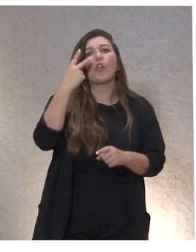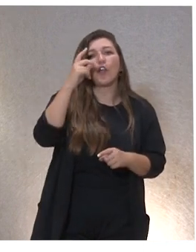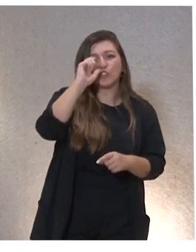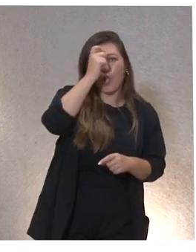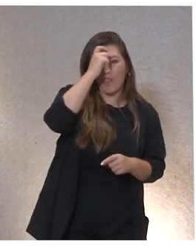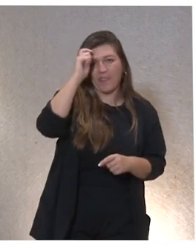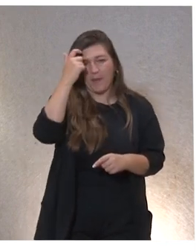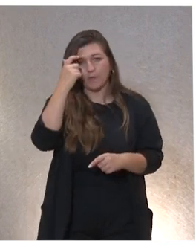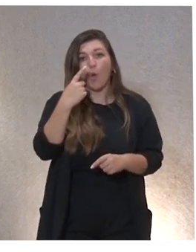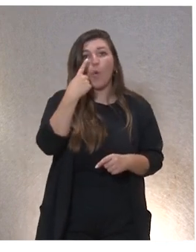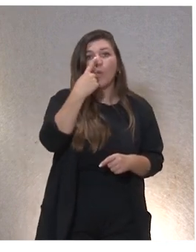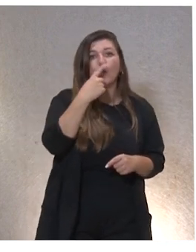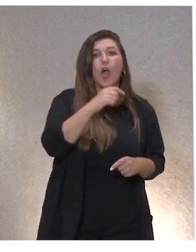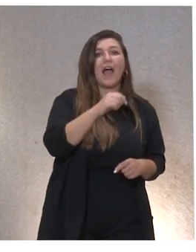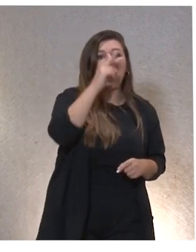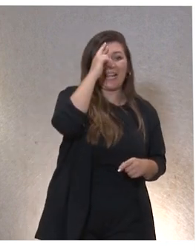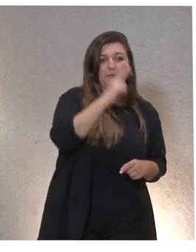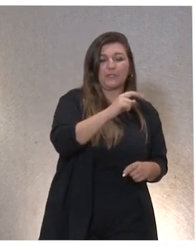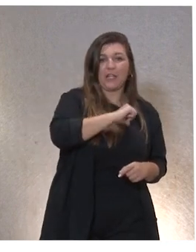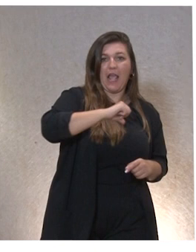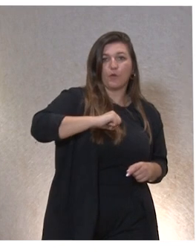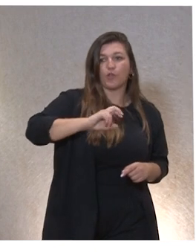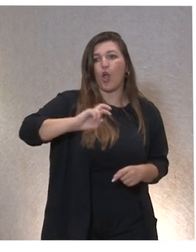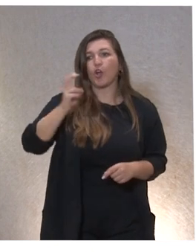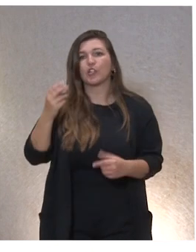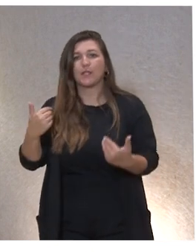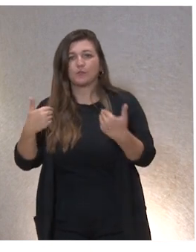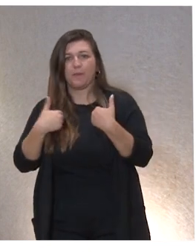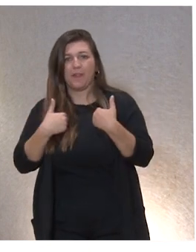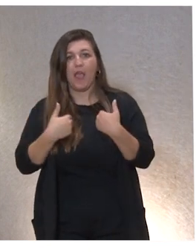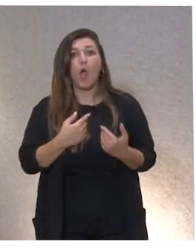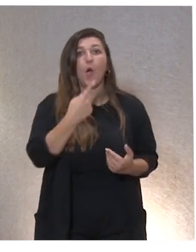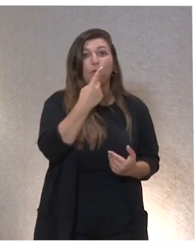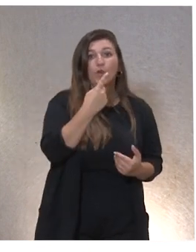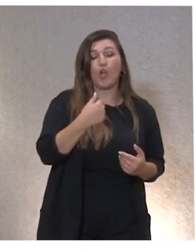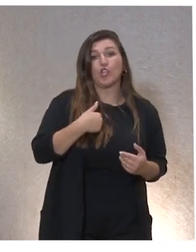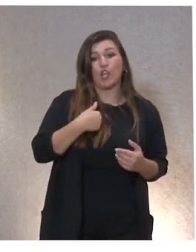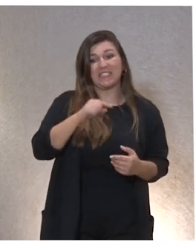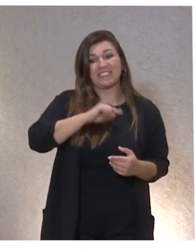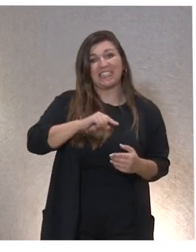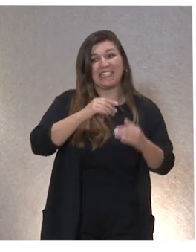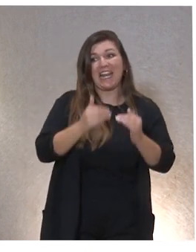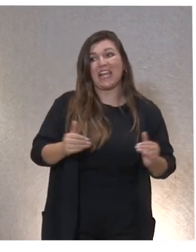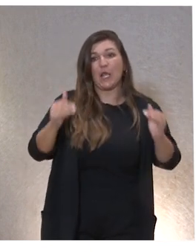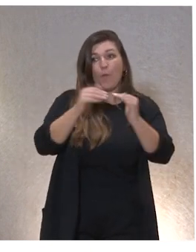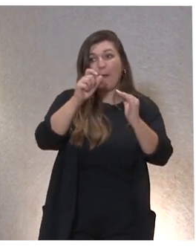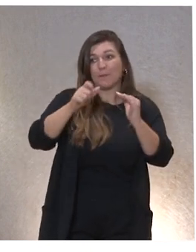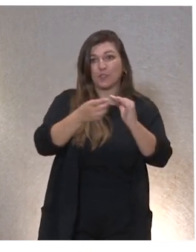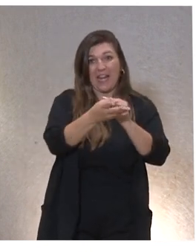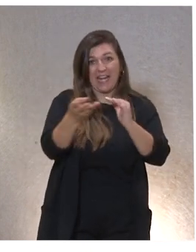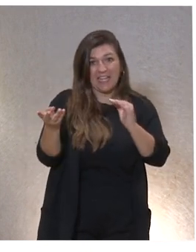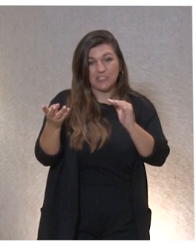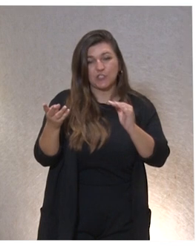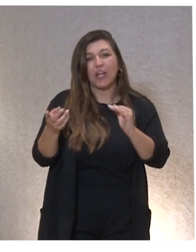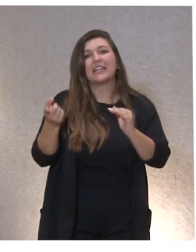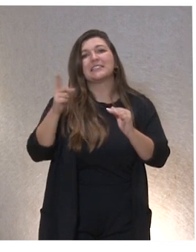que uno es el autorrespeto y otro es la responsabilidad. El sentirte igual al resto de las personas, sentirte respetado y sentirte que tienes